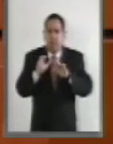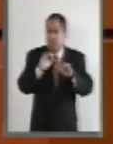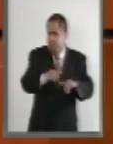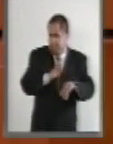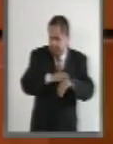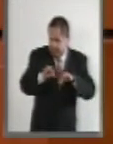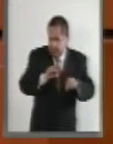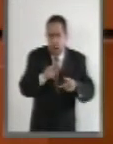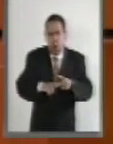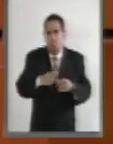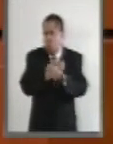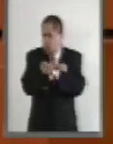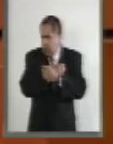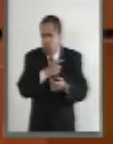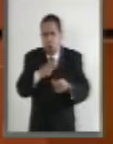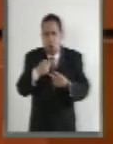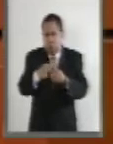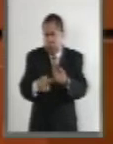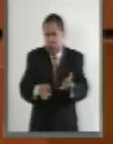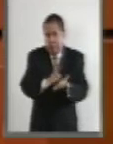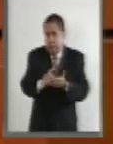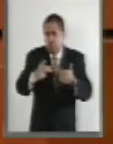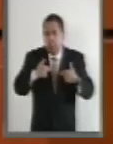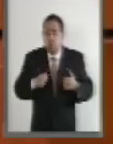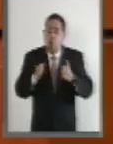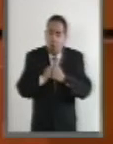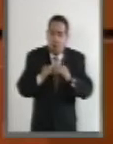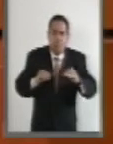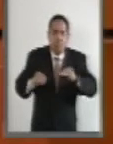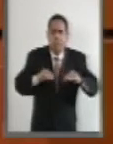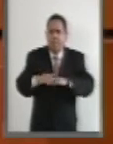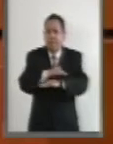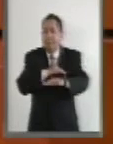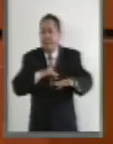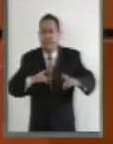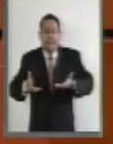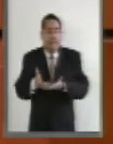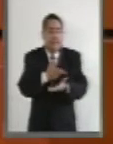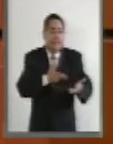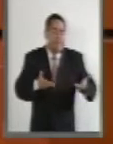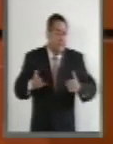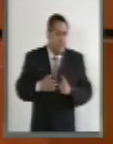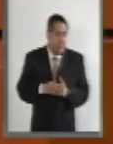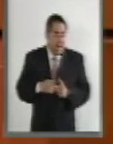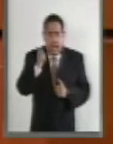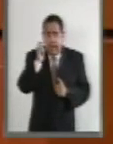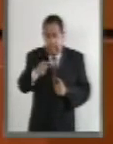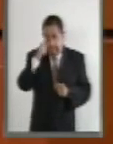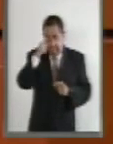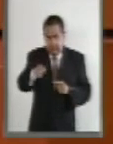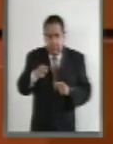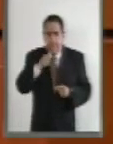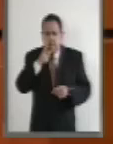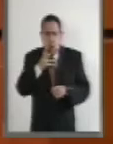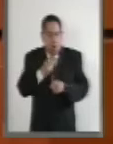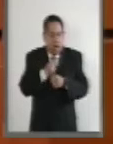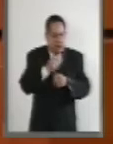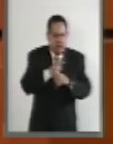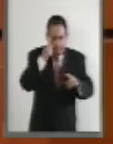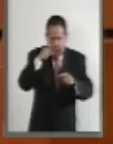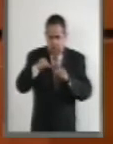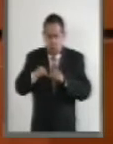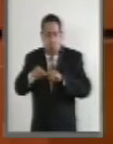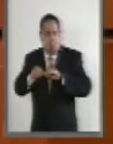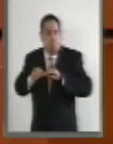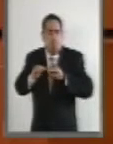educación y otros derechos humanos. Si bien la movilidad implica básicamente el mejorar el desplazamiento de